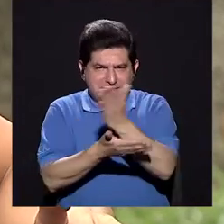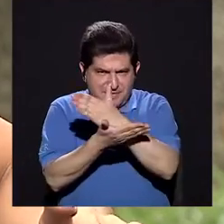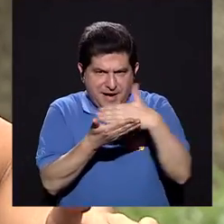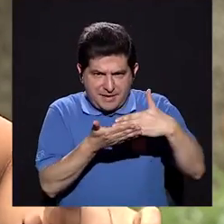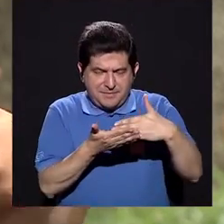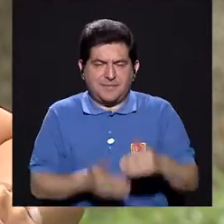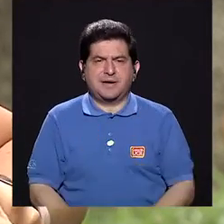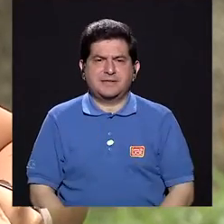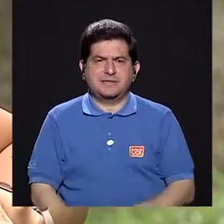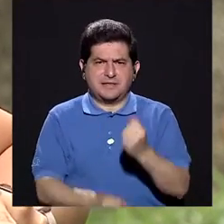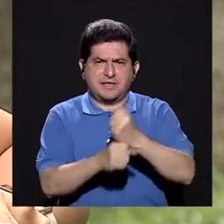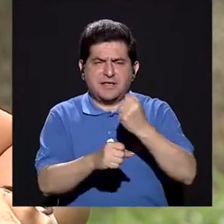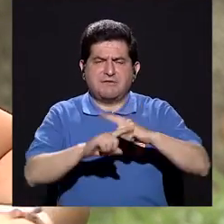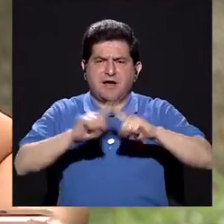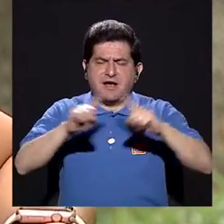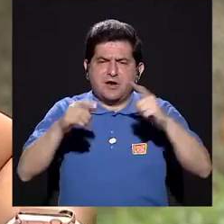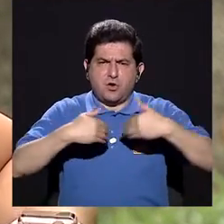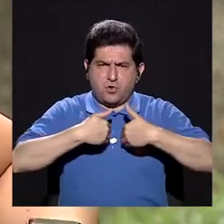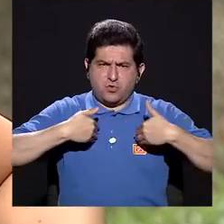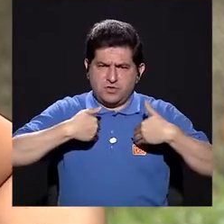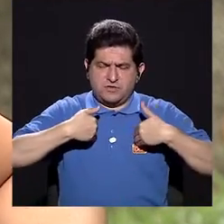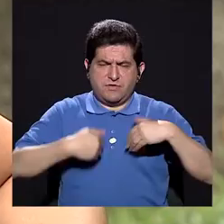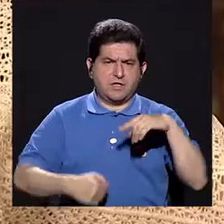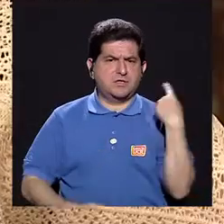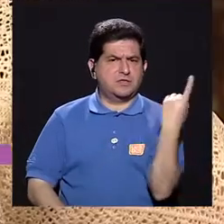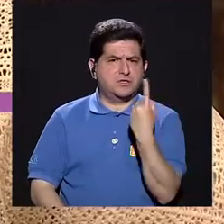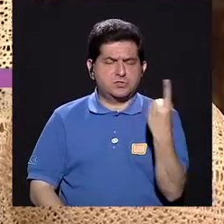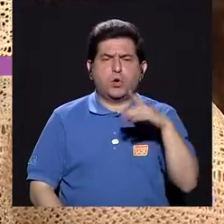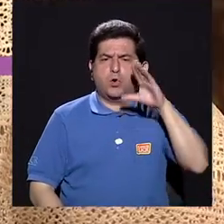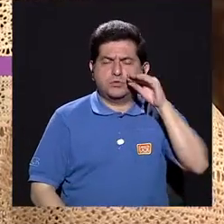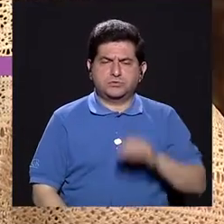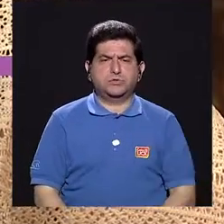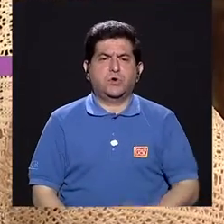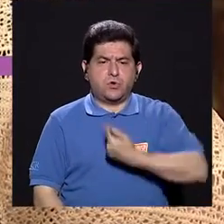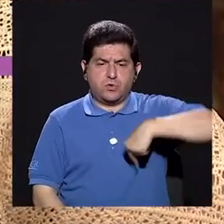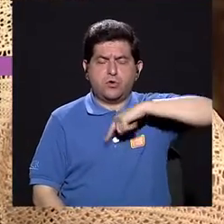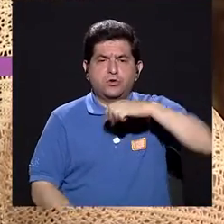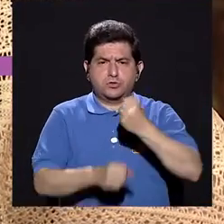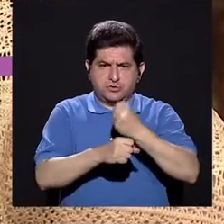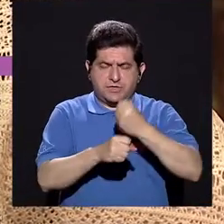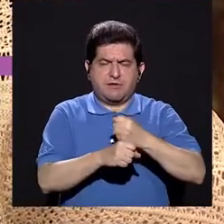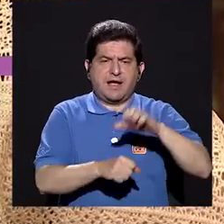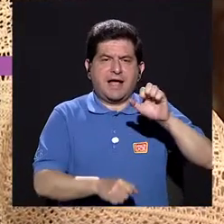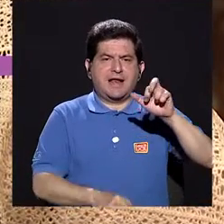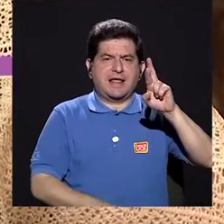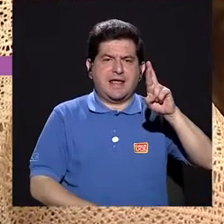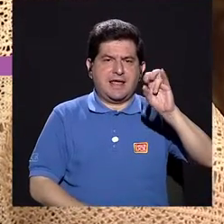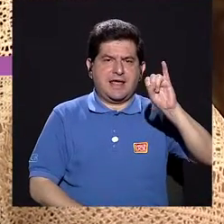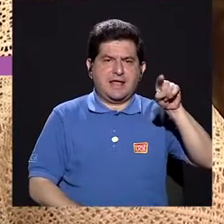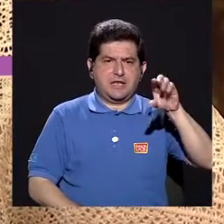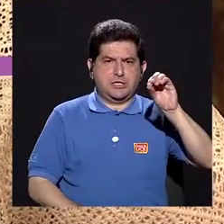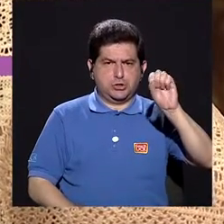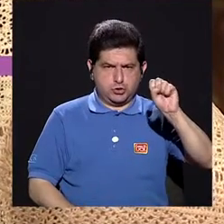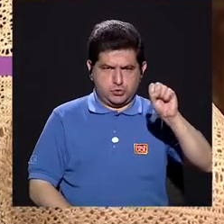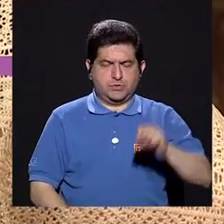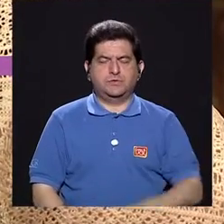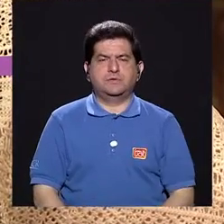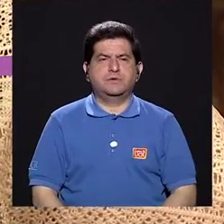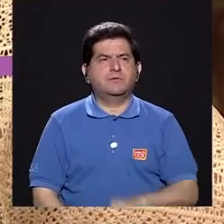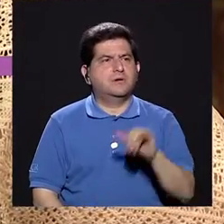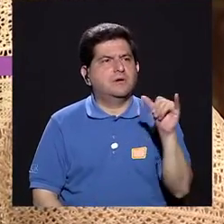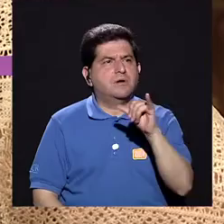este bloque, ¿trabajan con otras mascotas o solo con perros? Hemos trabajado con erizos, trabajamos